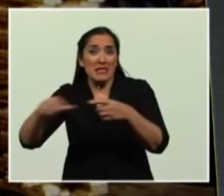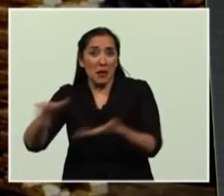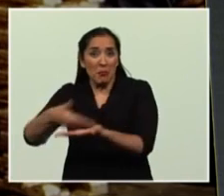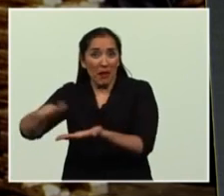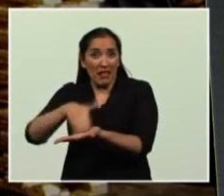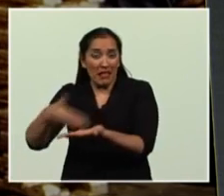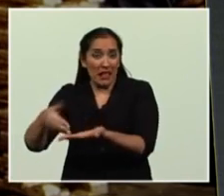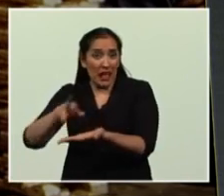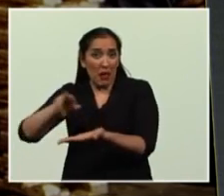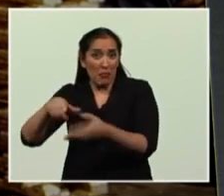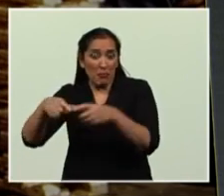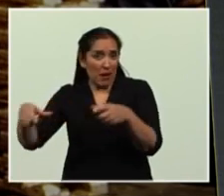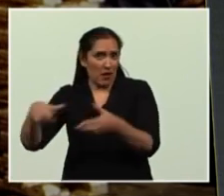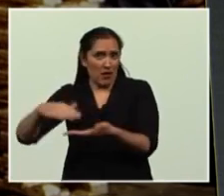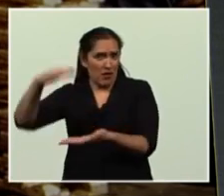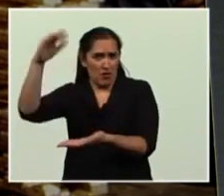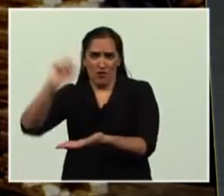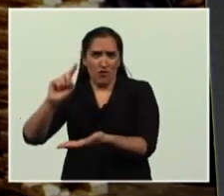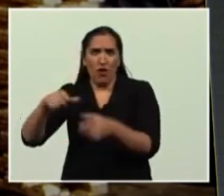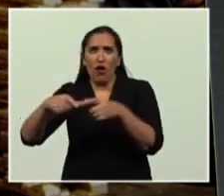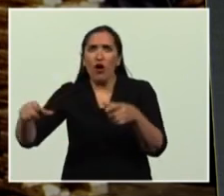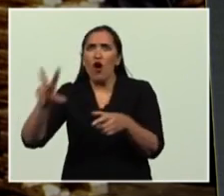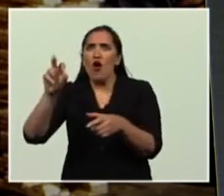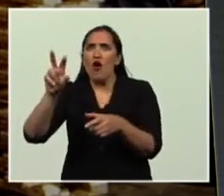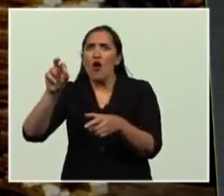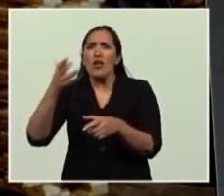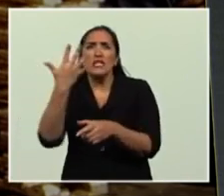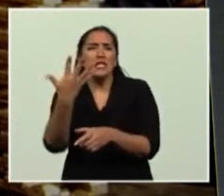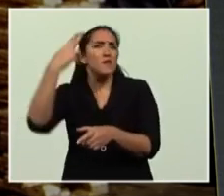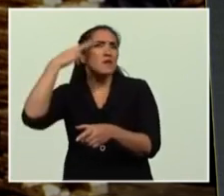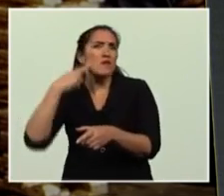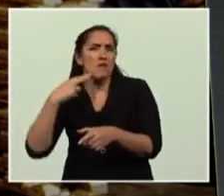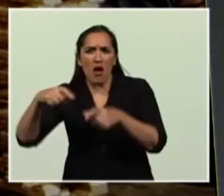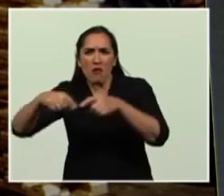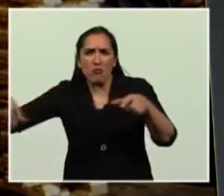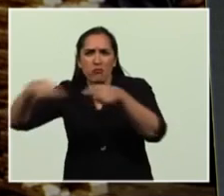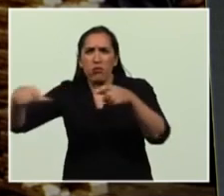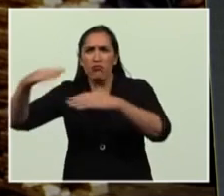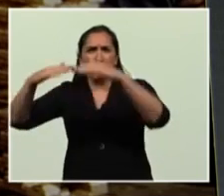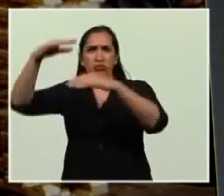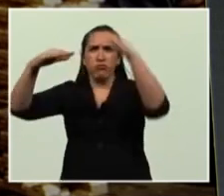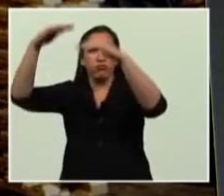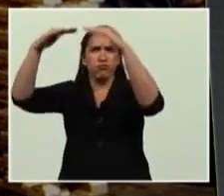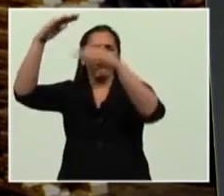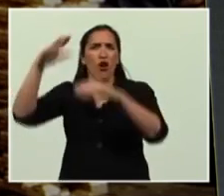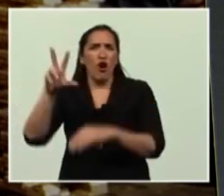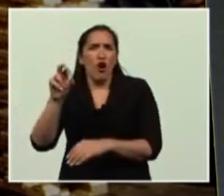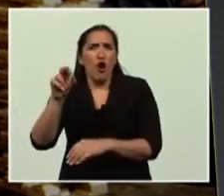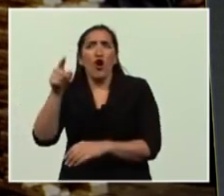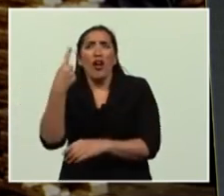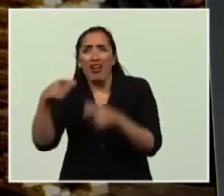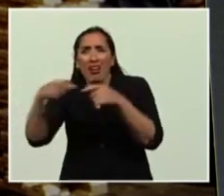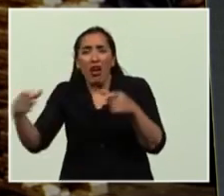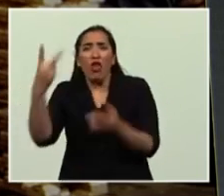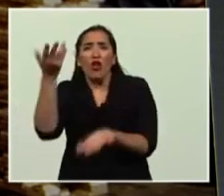manteca, no, no, son lingotes de oro, 59 lingotes de oro de 2